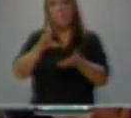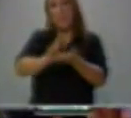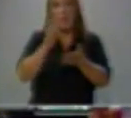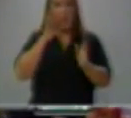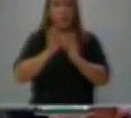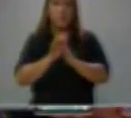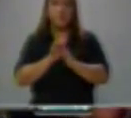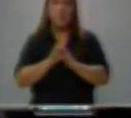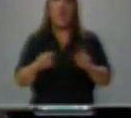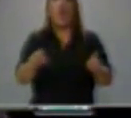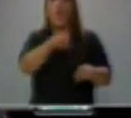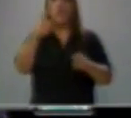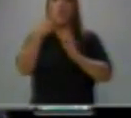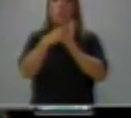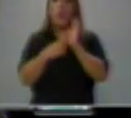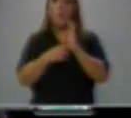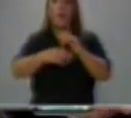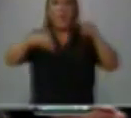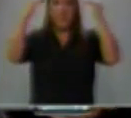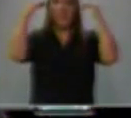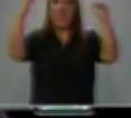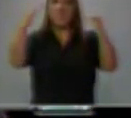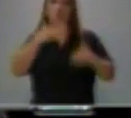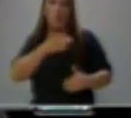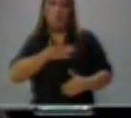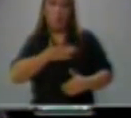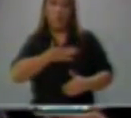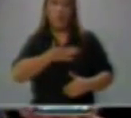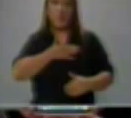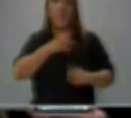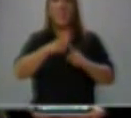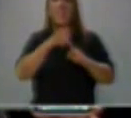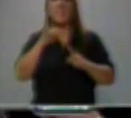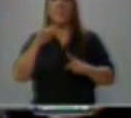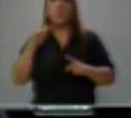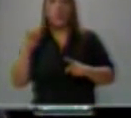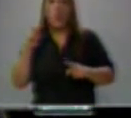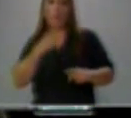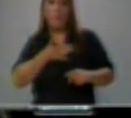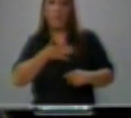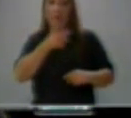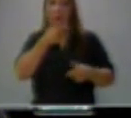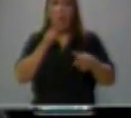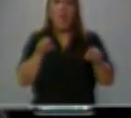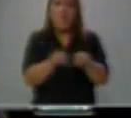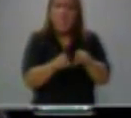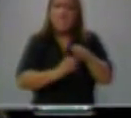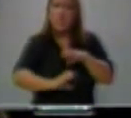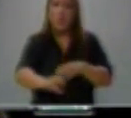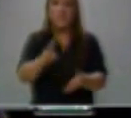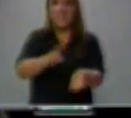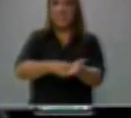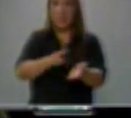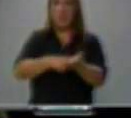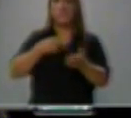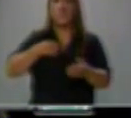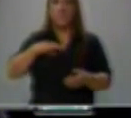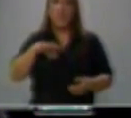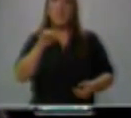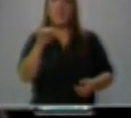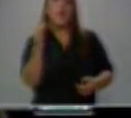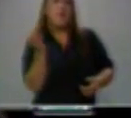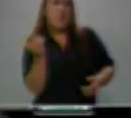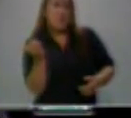propio, títulos de propiedad, agua y desagüe, seguro social y pensión